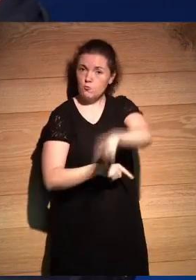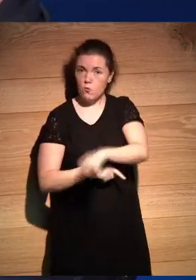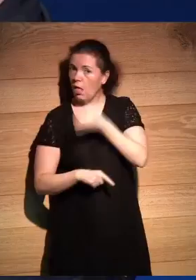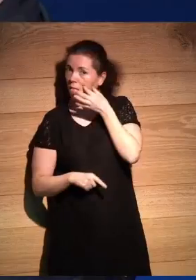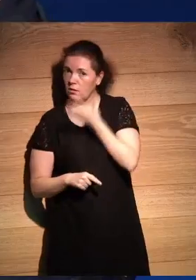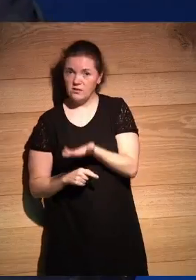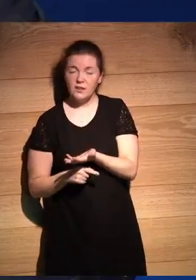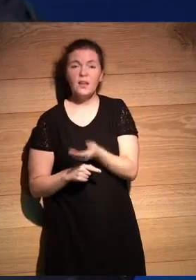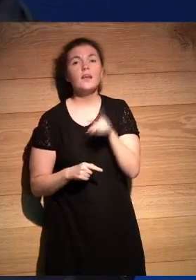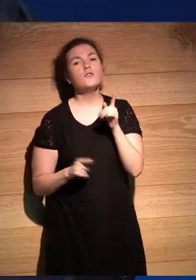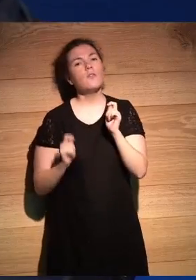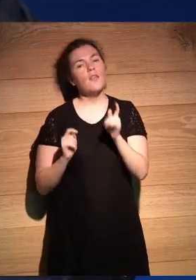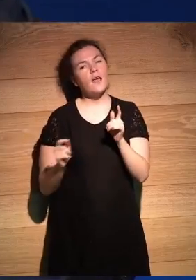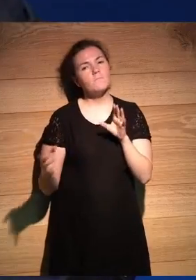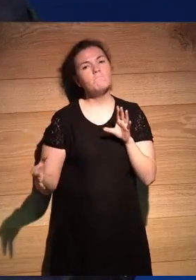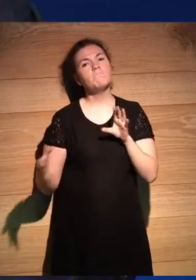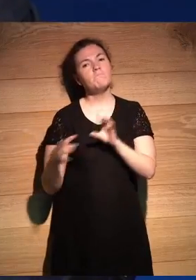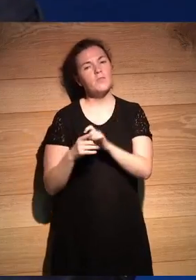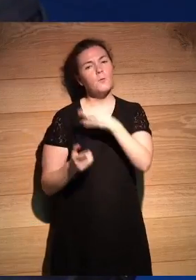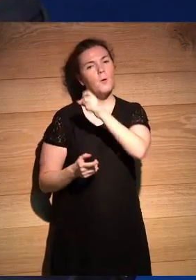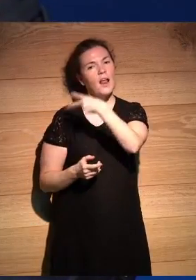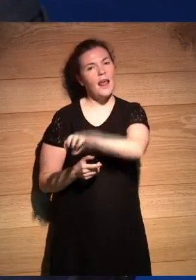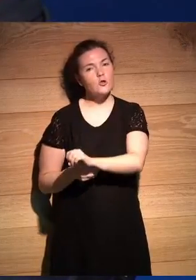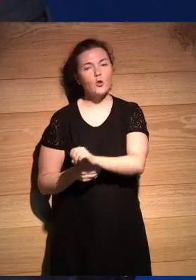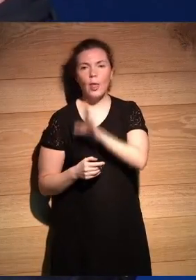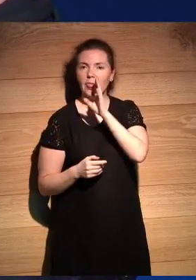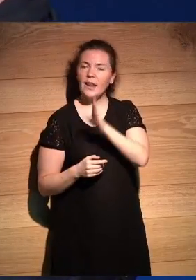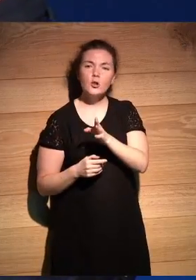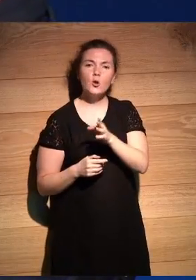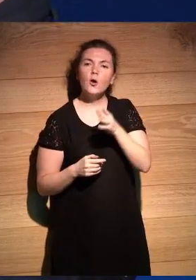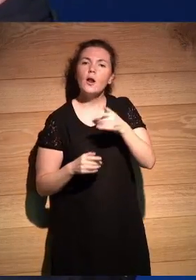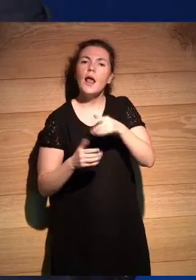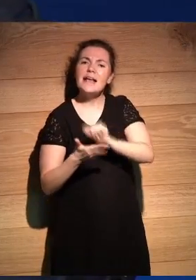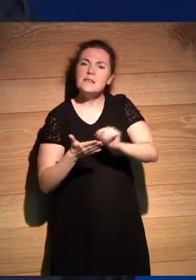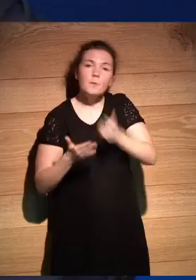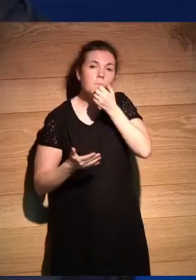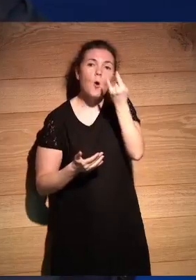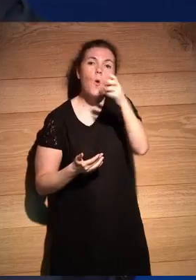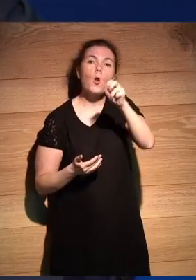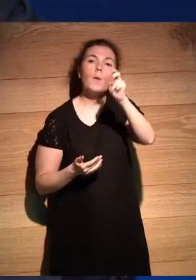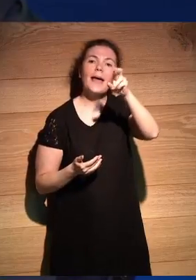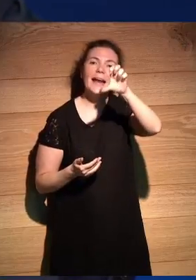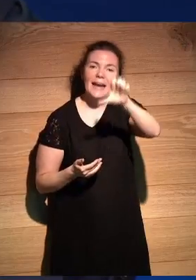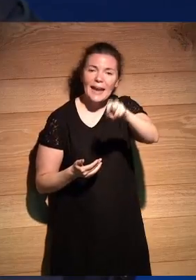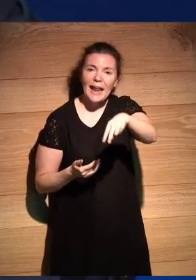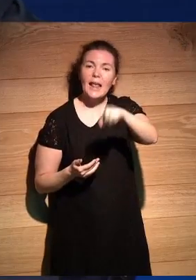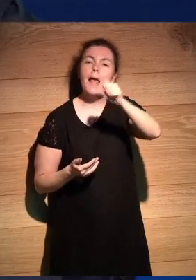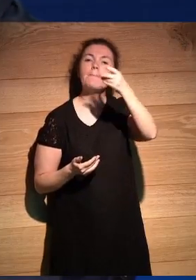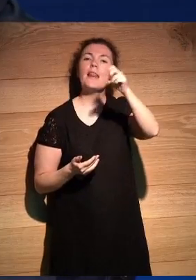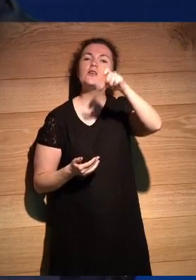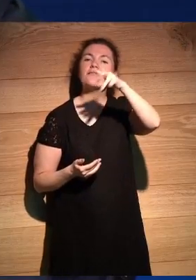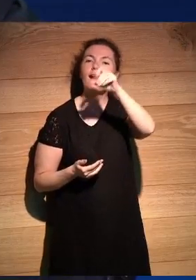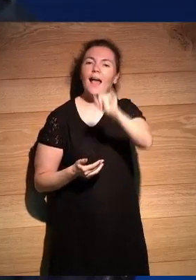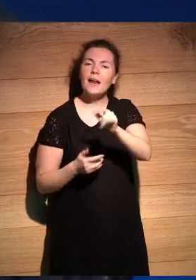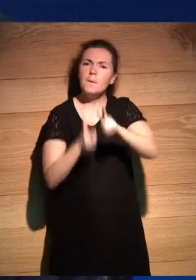conecta a Bolaño directamente con los grandes escritores de viajes que no viajan ¿no? que Julio Berni y Emilio Salgari no salieron mucho